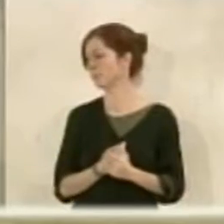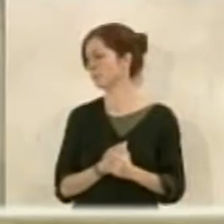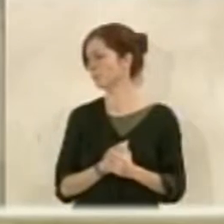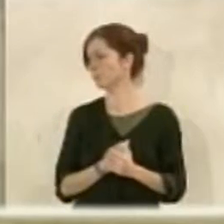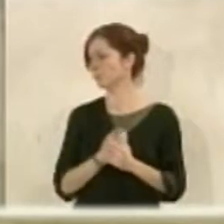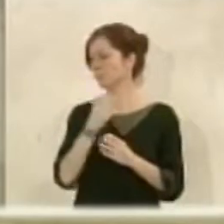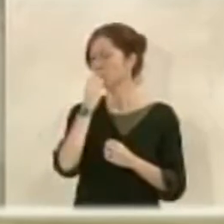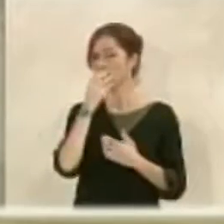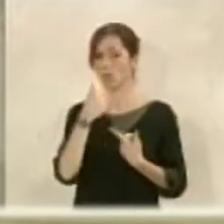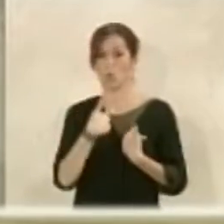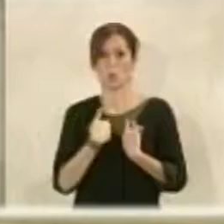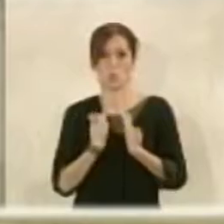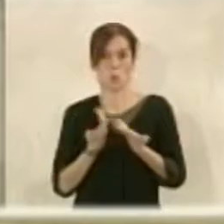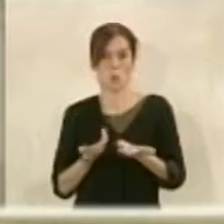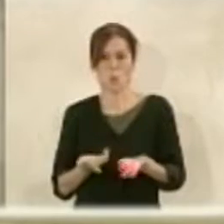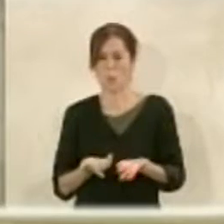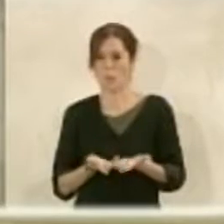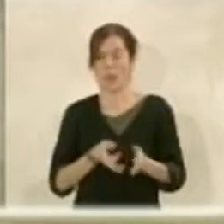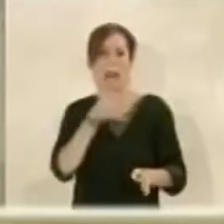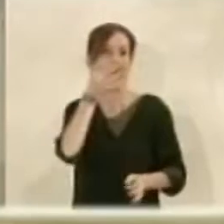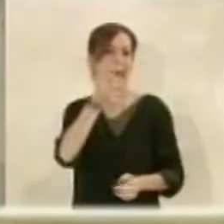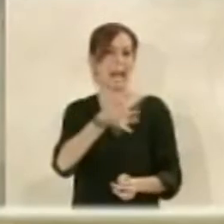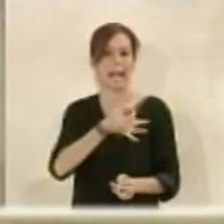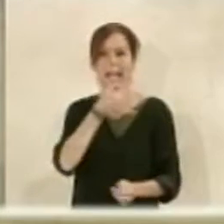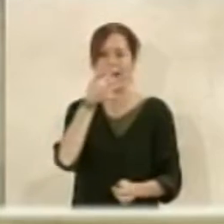bueno yo me voy a dejar de la dialéctica